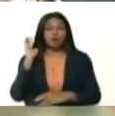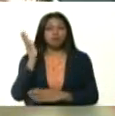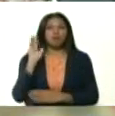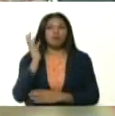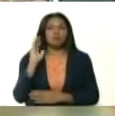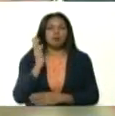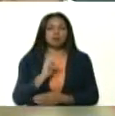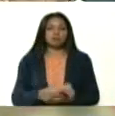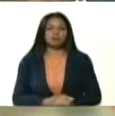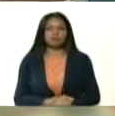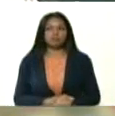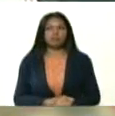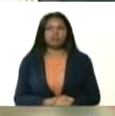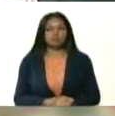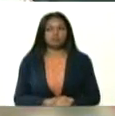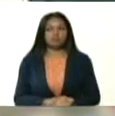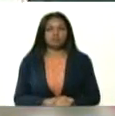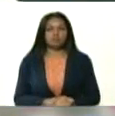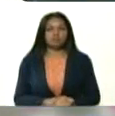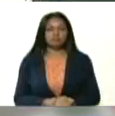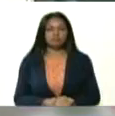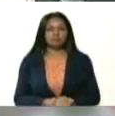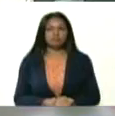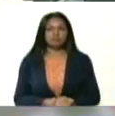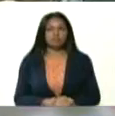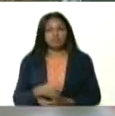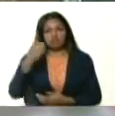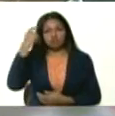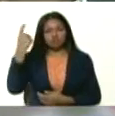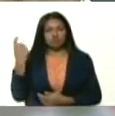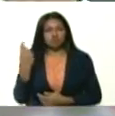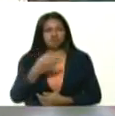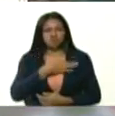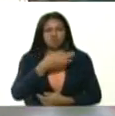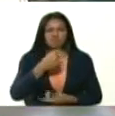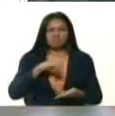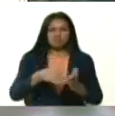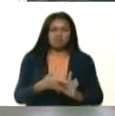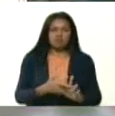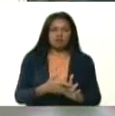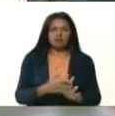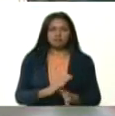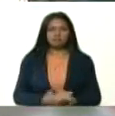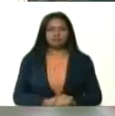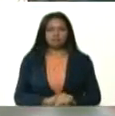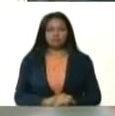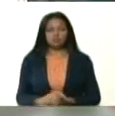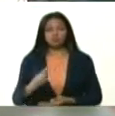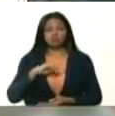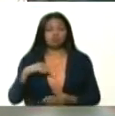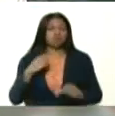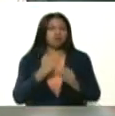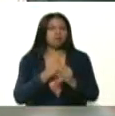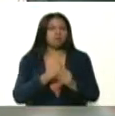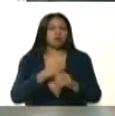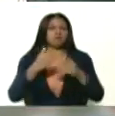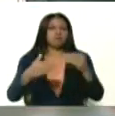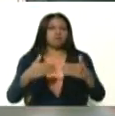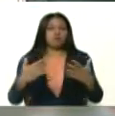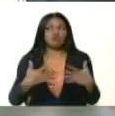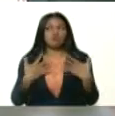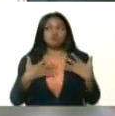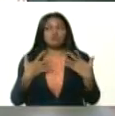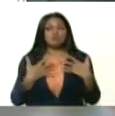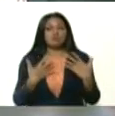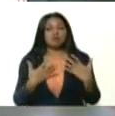con la parte de psicosocial. De manera que en eso estamos trabajando, hay una gran emoción,